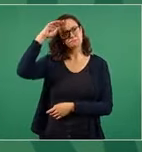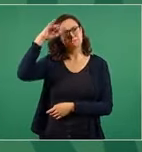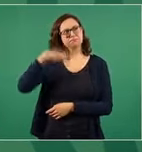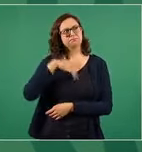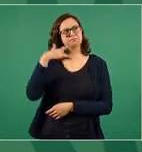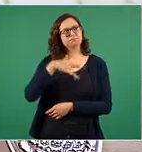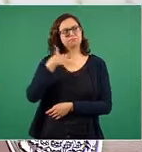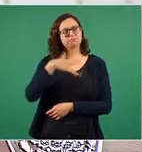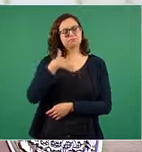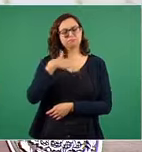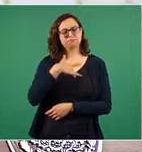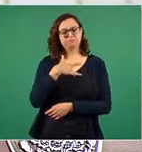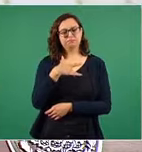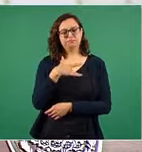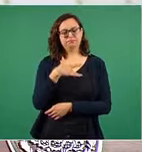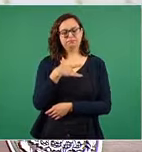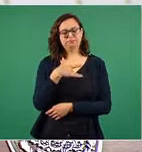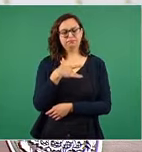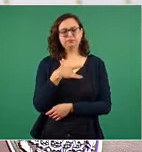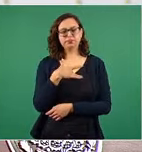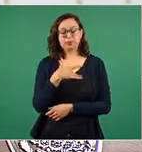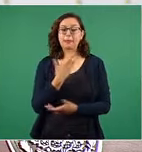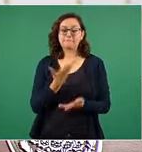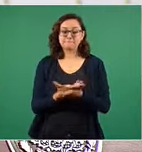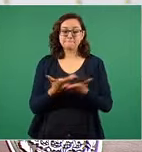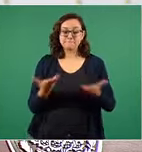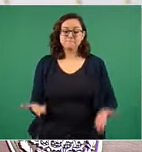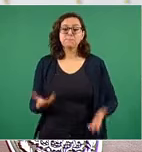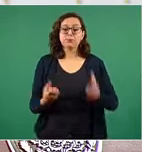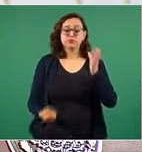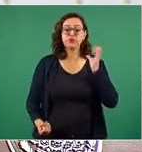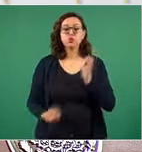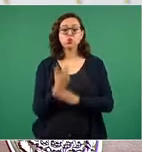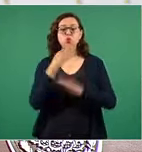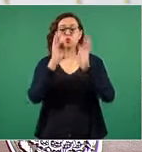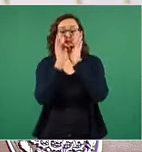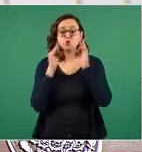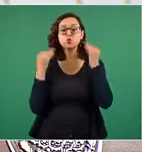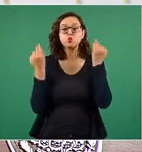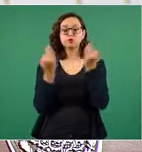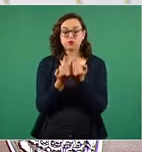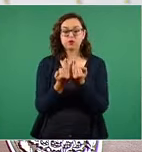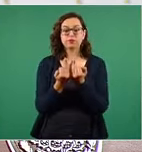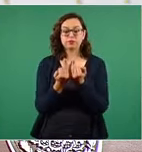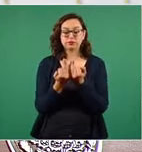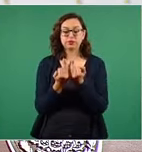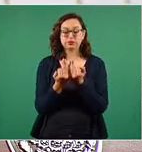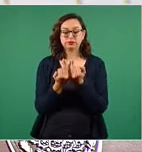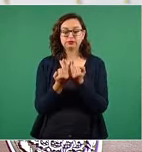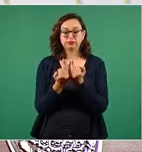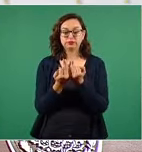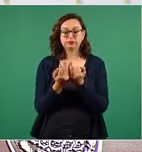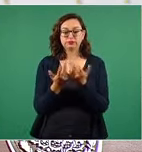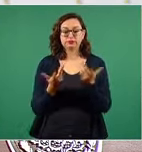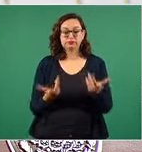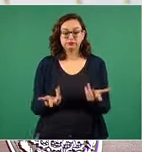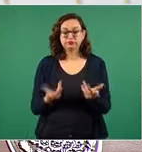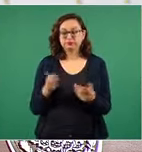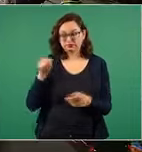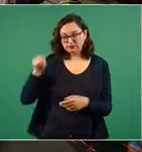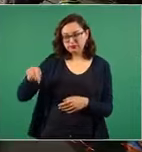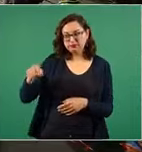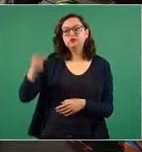se están desarrollando nuevos campos en el sur sureste para tener